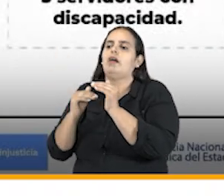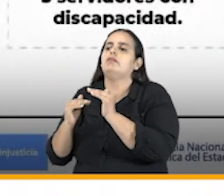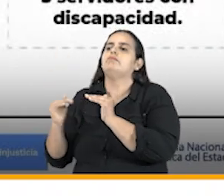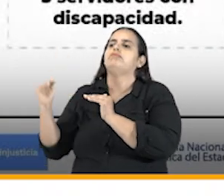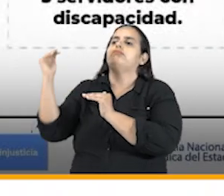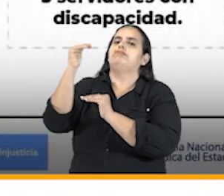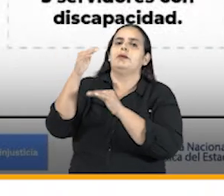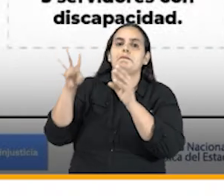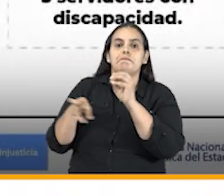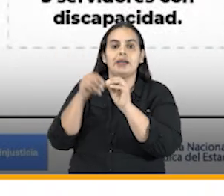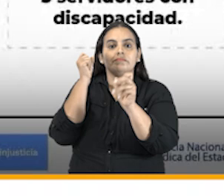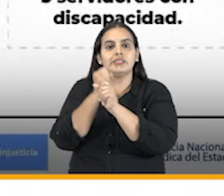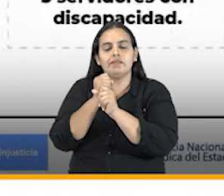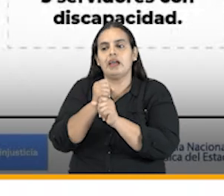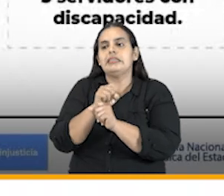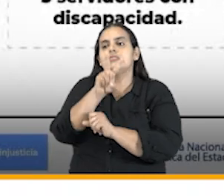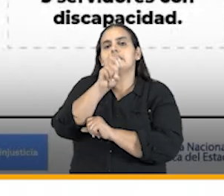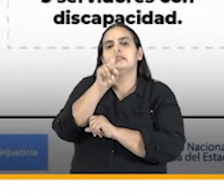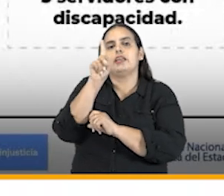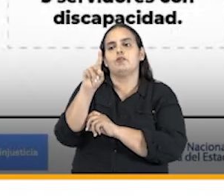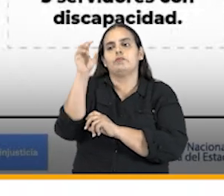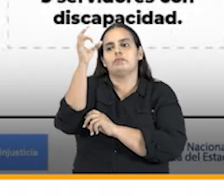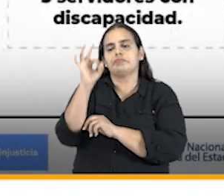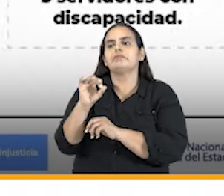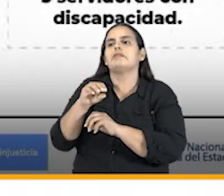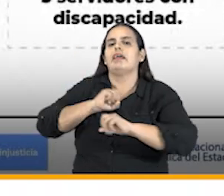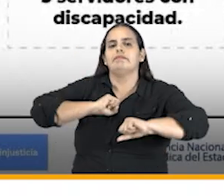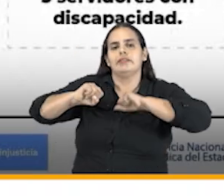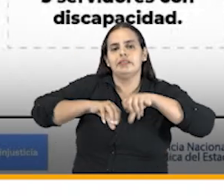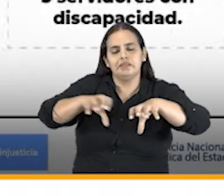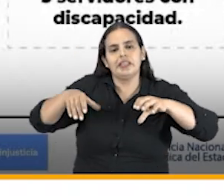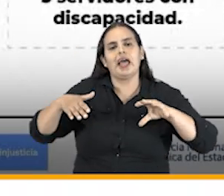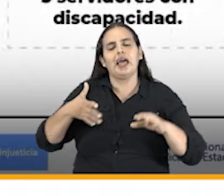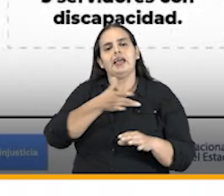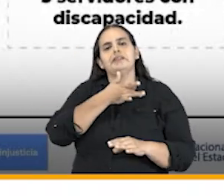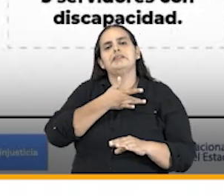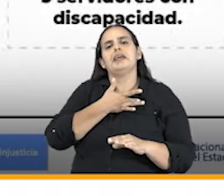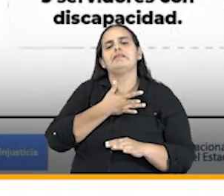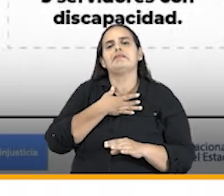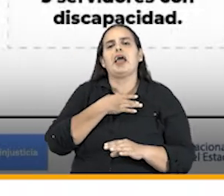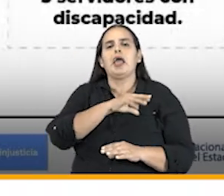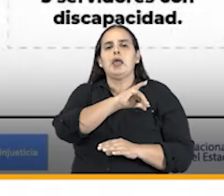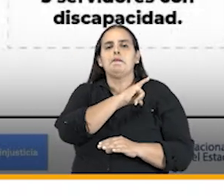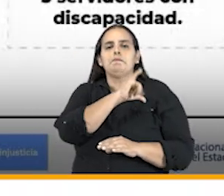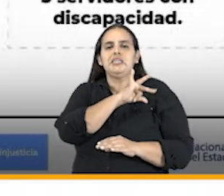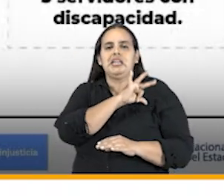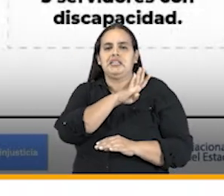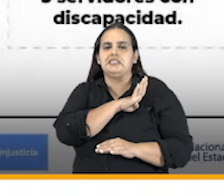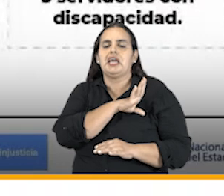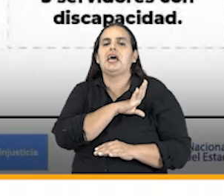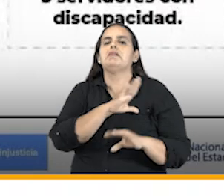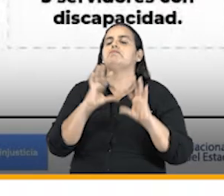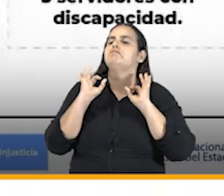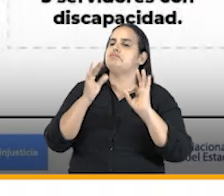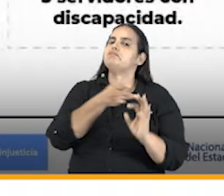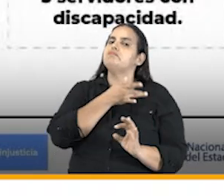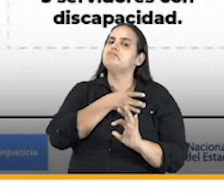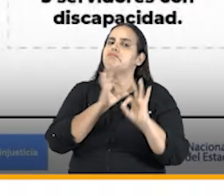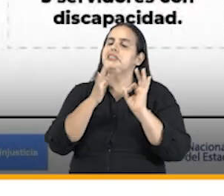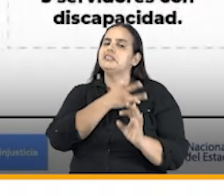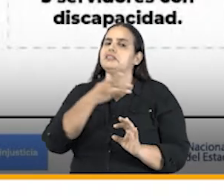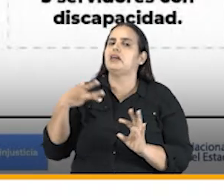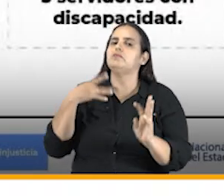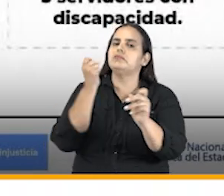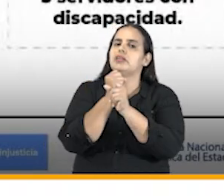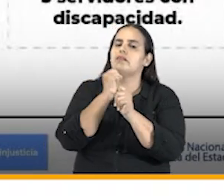71 actividades de bienestar hemos cumplido con la totalidad de los estándares del sistema de seguridad y salud en el